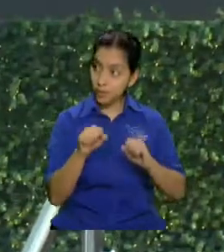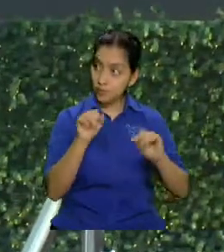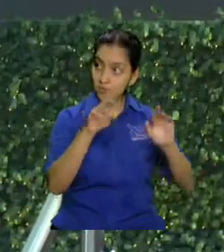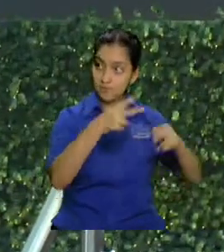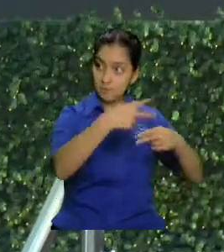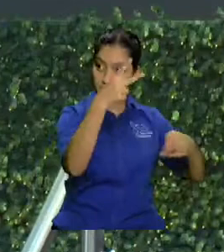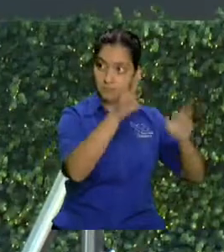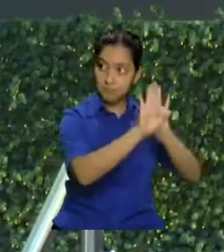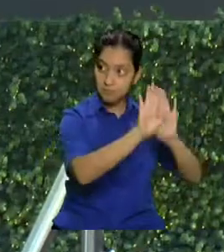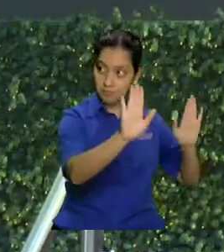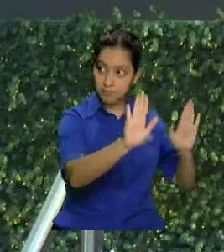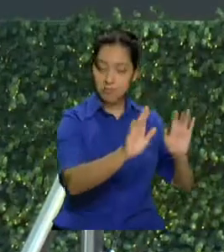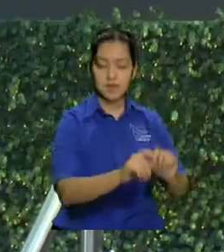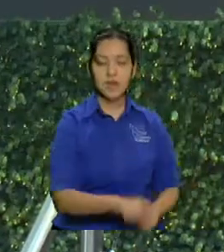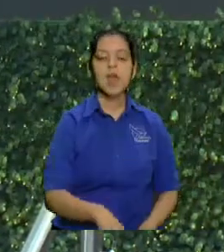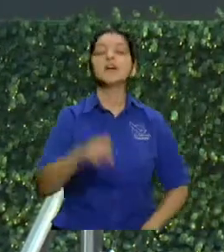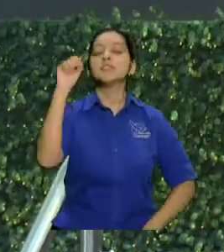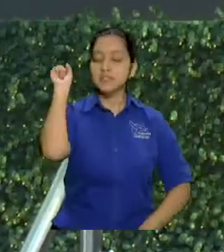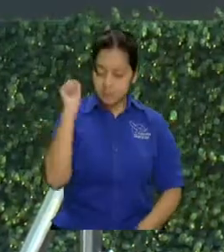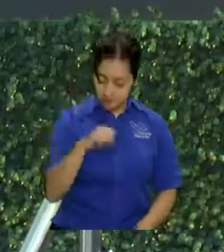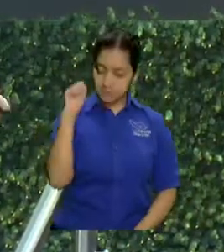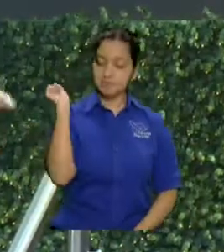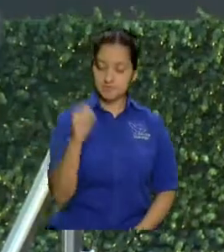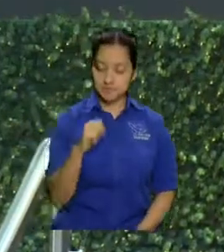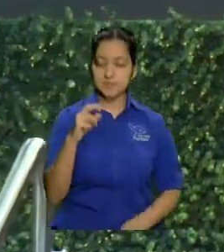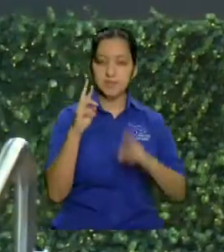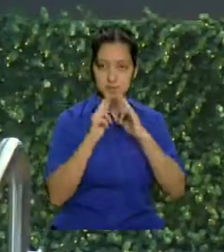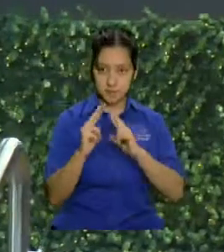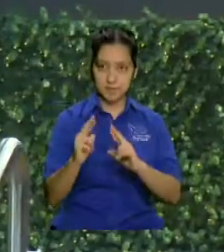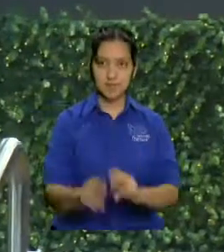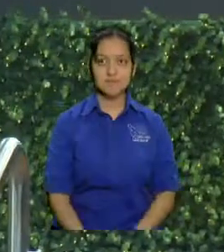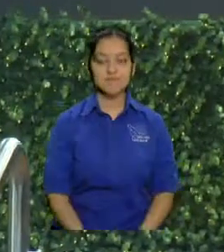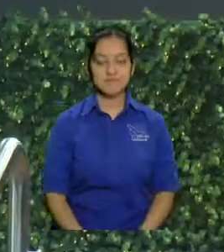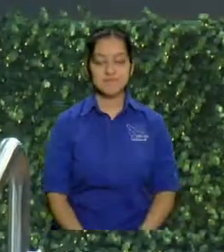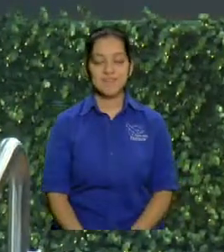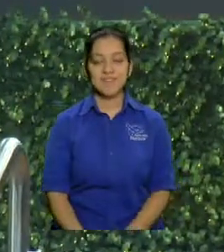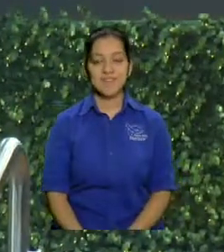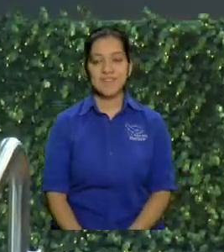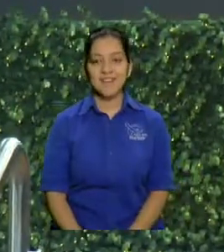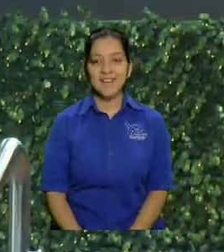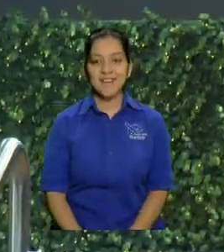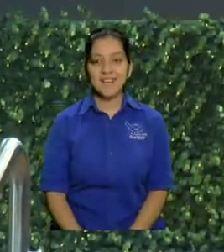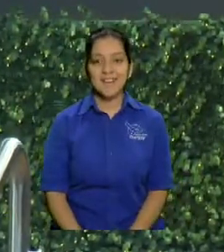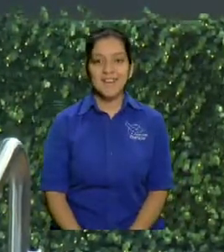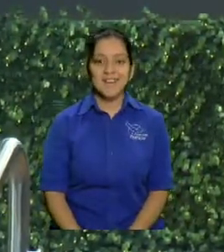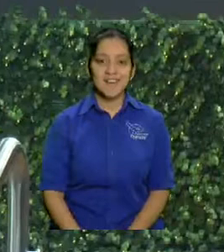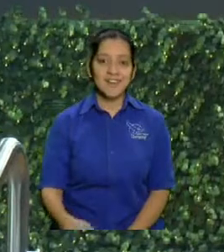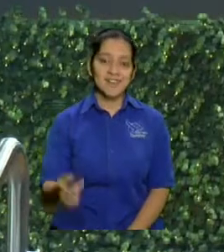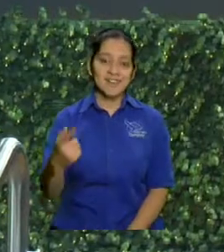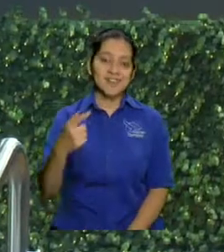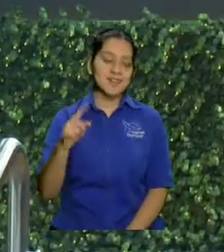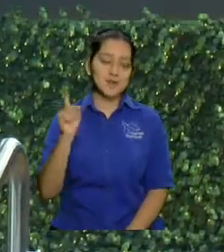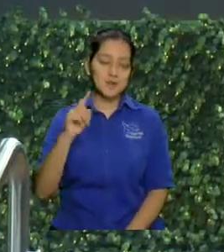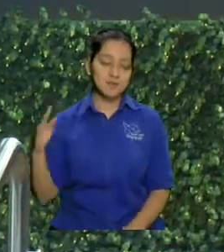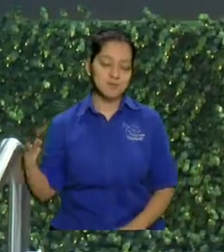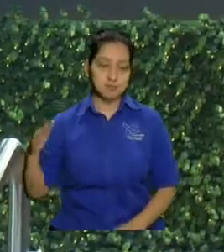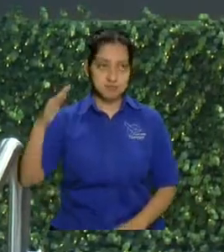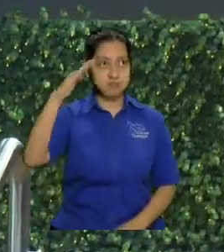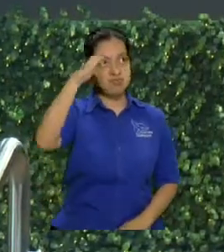estemos arriba puede abrir la mesa en un avión no se puede pero aquí si me dijo como no iba a volar tan alto verdad